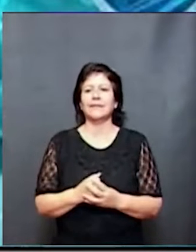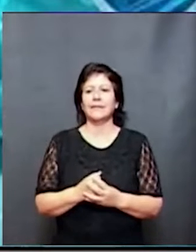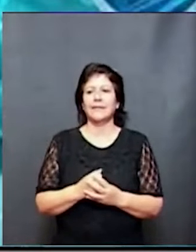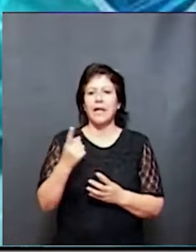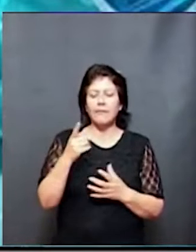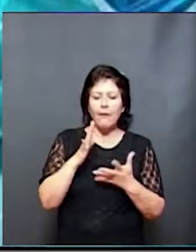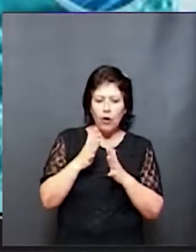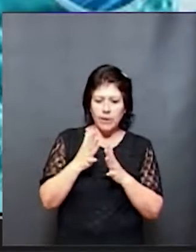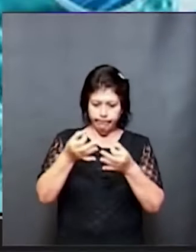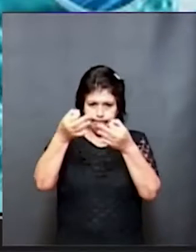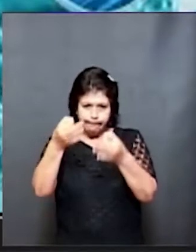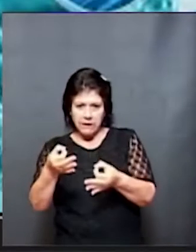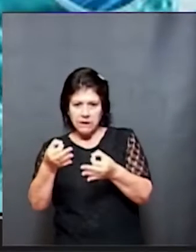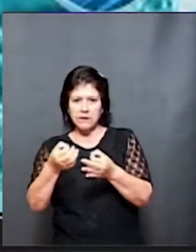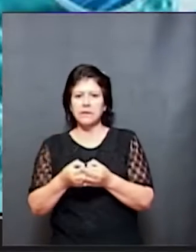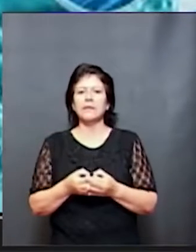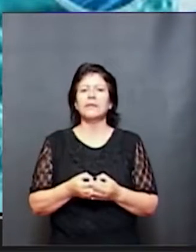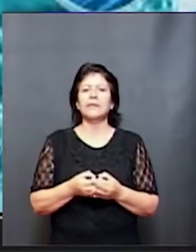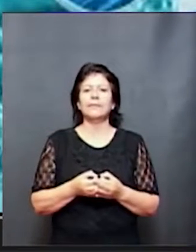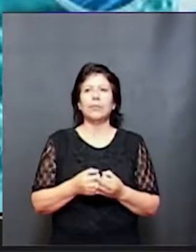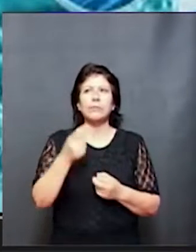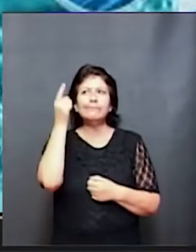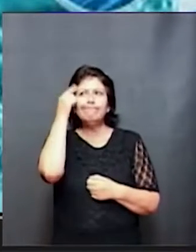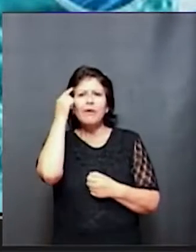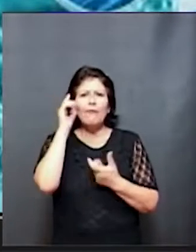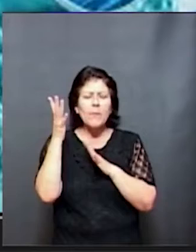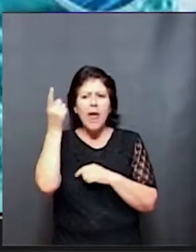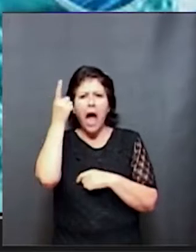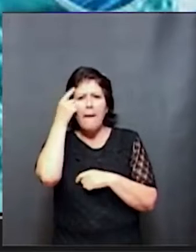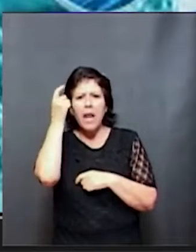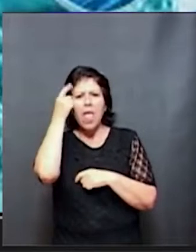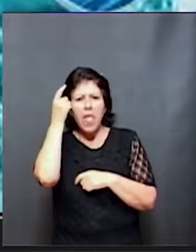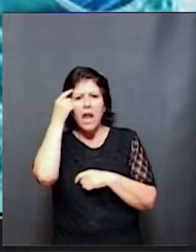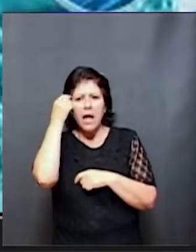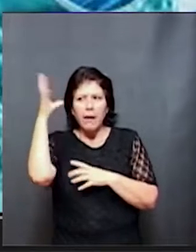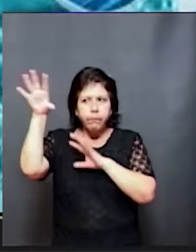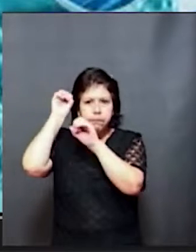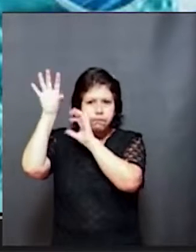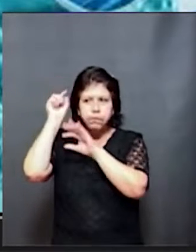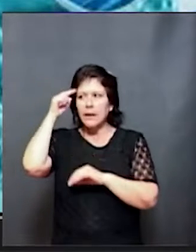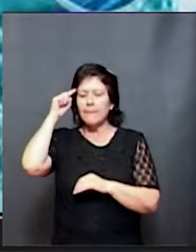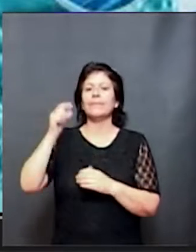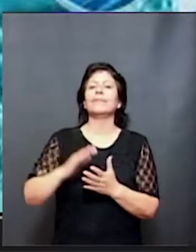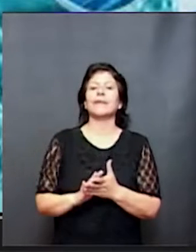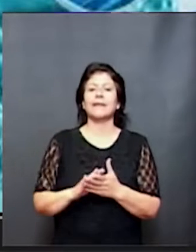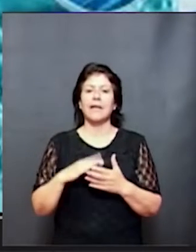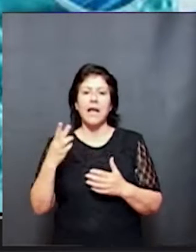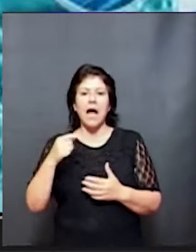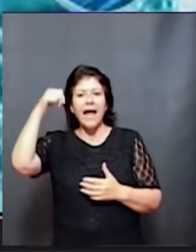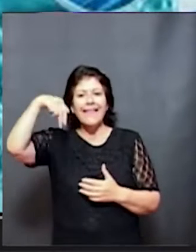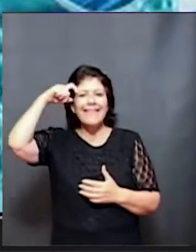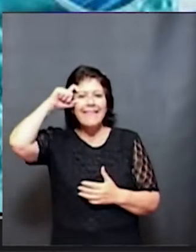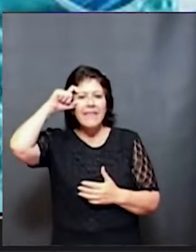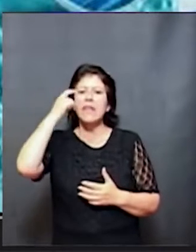consolidar toda esta capacidad de aprendizaje que tenemos que entender que tiene nuestro cerebro? Es la neurociencia. La